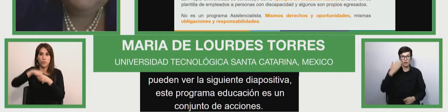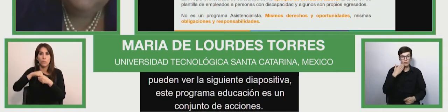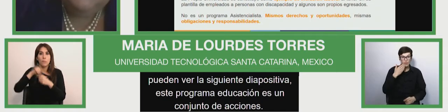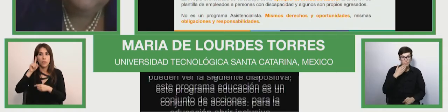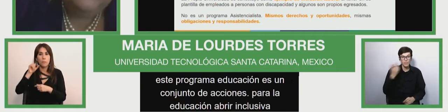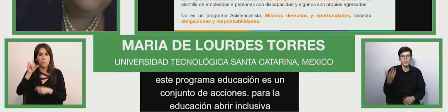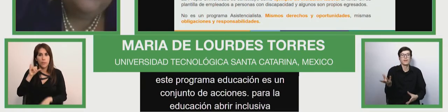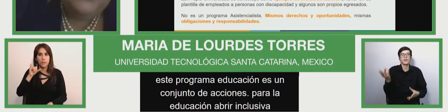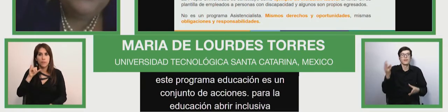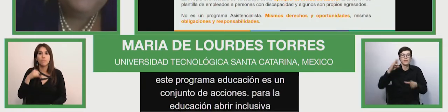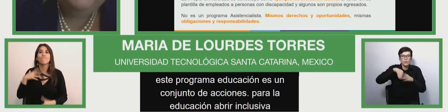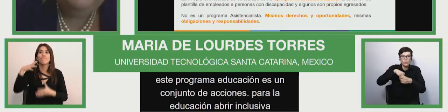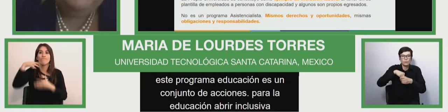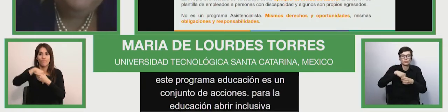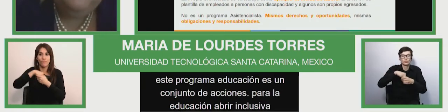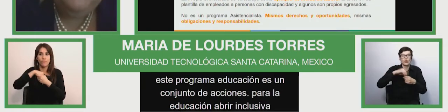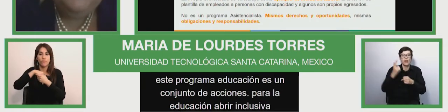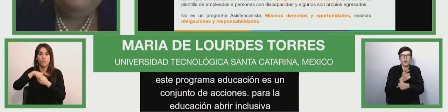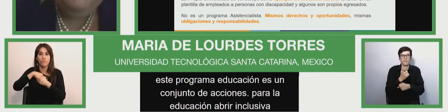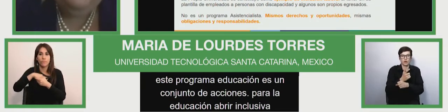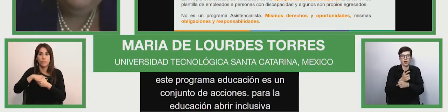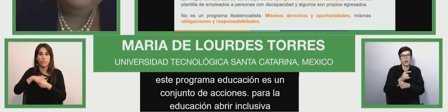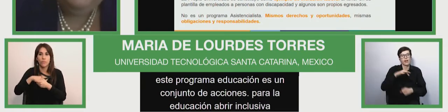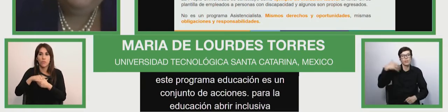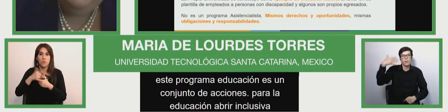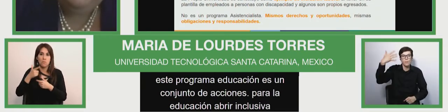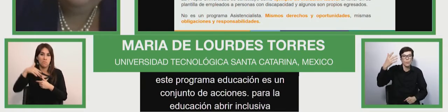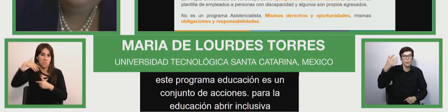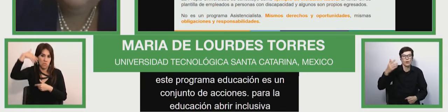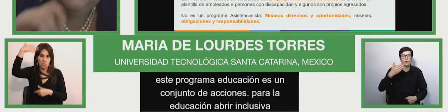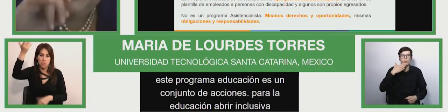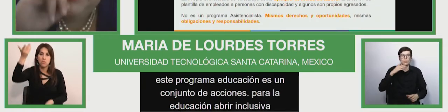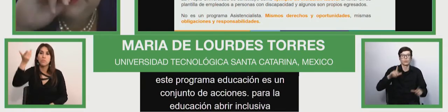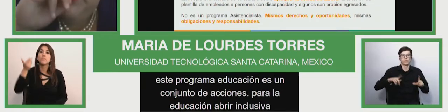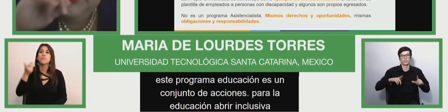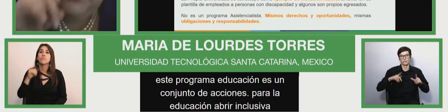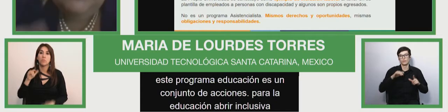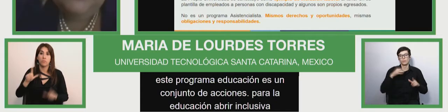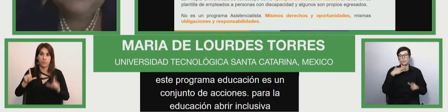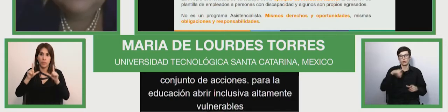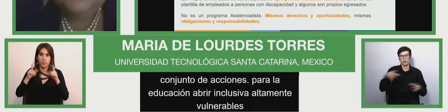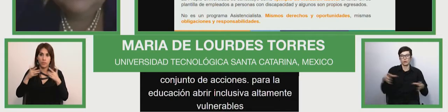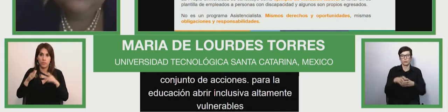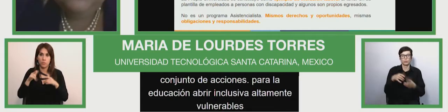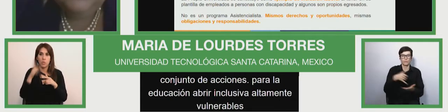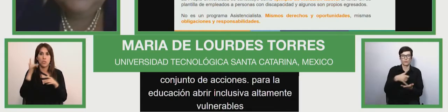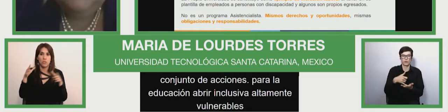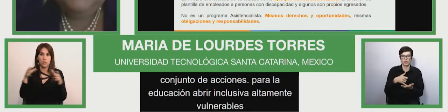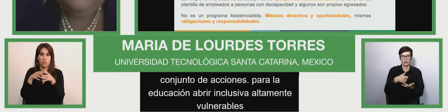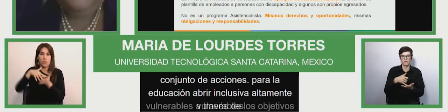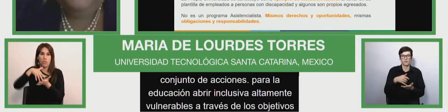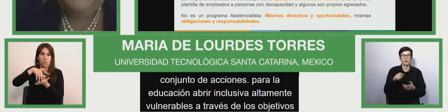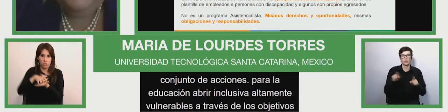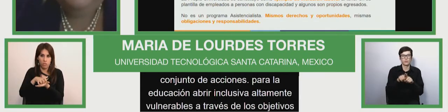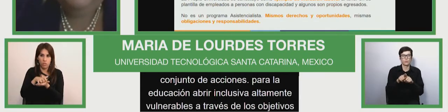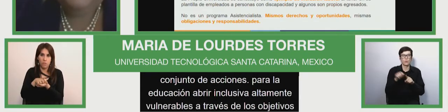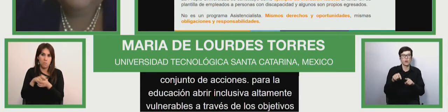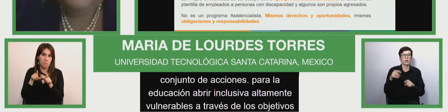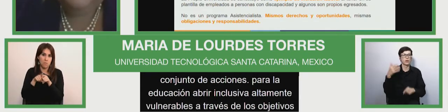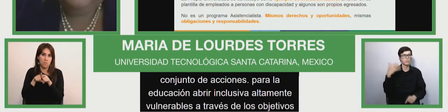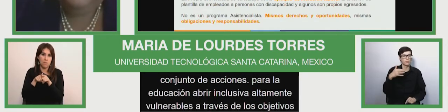discapacidad que es un grupo altamente vulnerable a través de dos objetivos muy importantes uno tiene que ver con